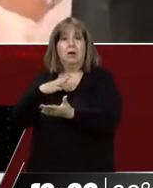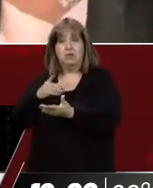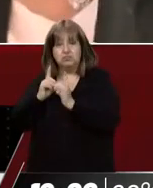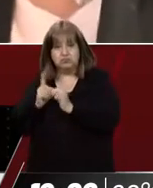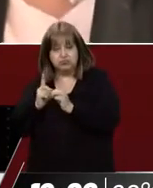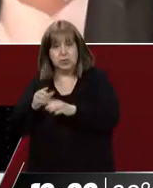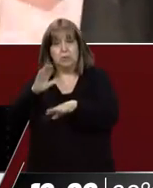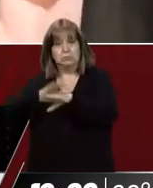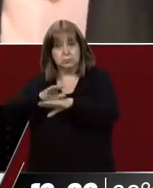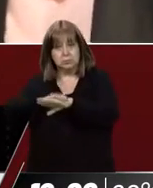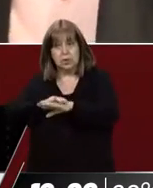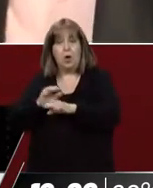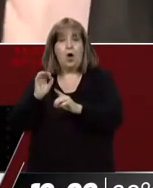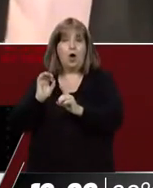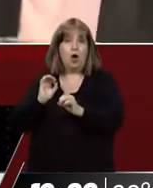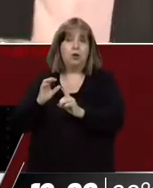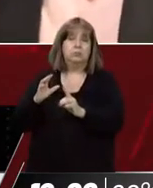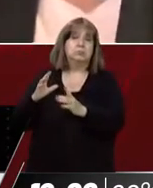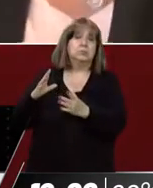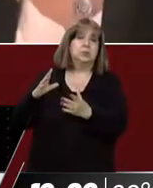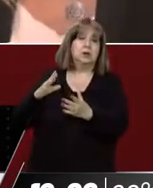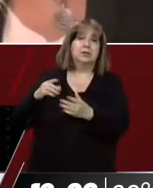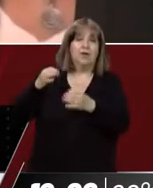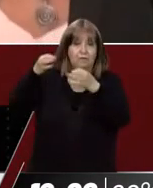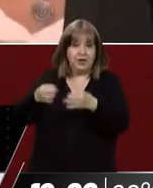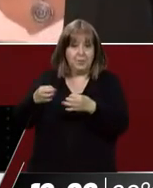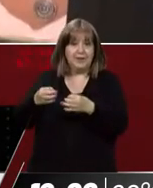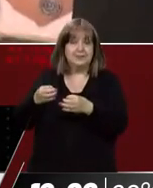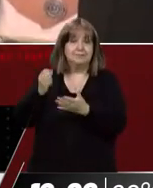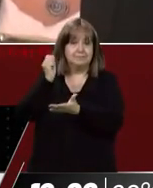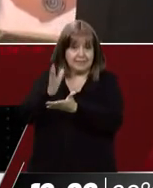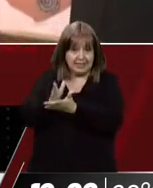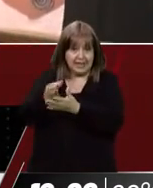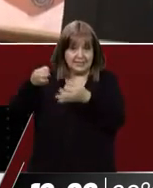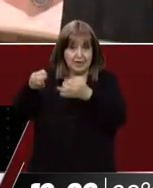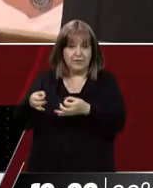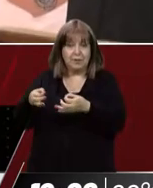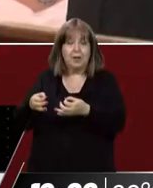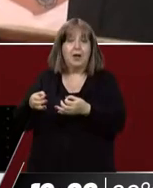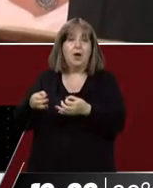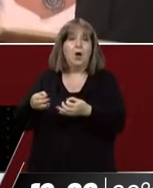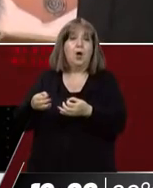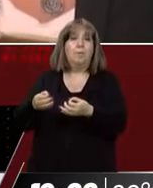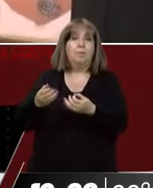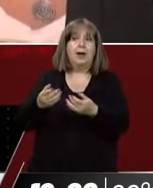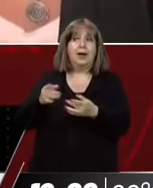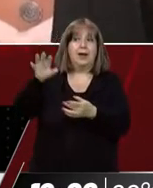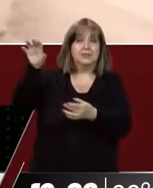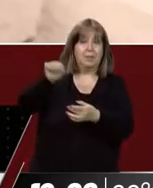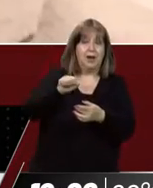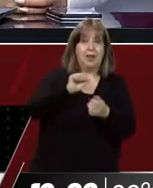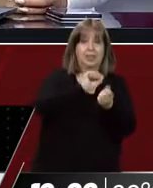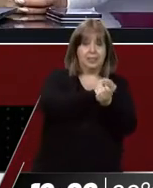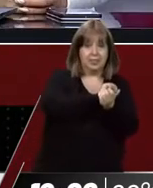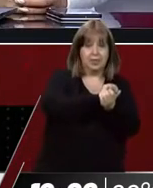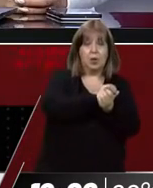para que se ordene la detención de Luis Lobo y Claudio Esgró. ¿Y mañana puede haber una audiencia clave en el